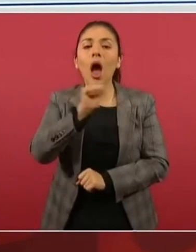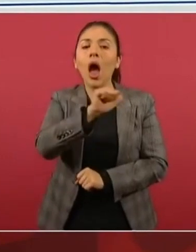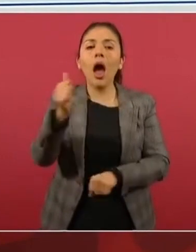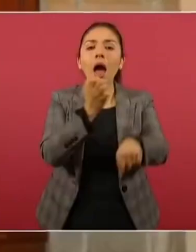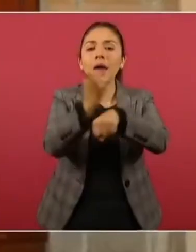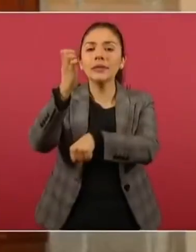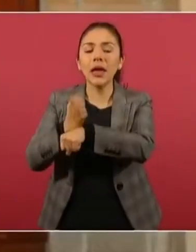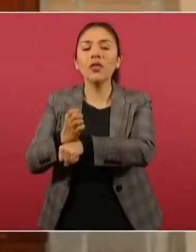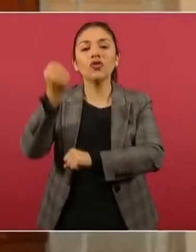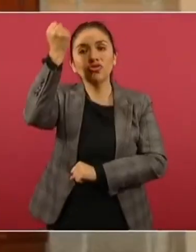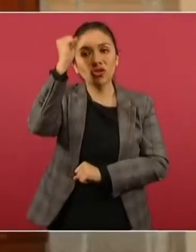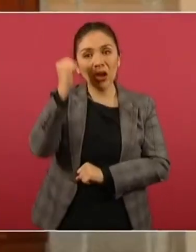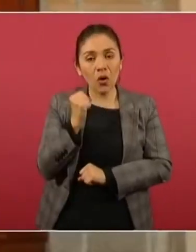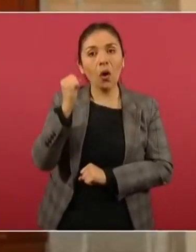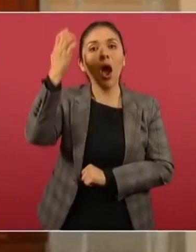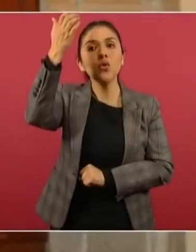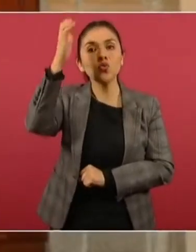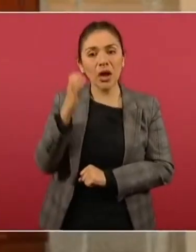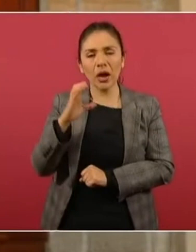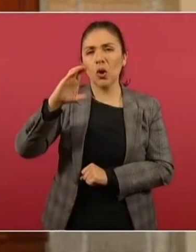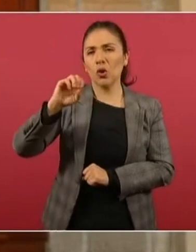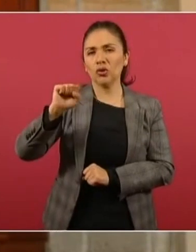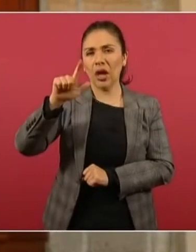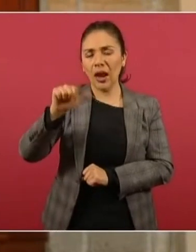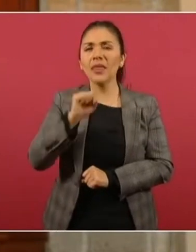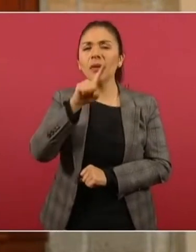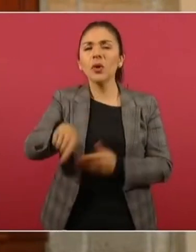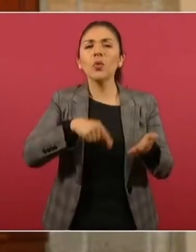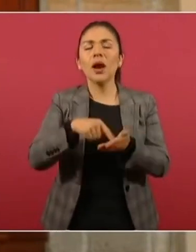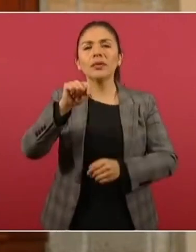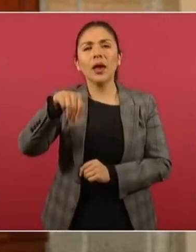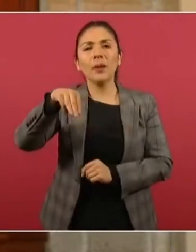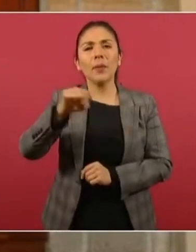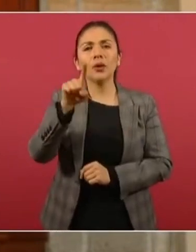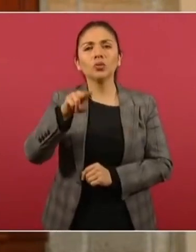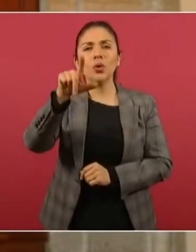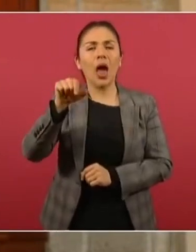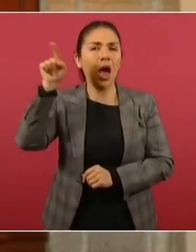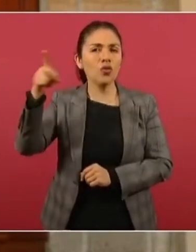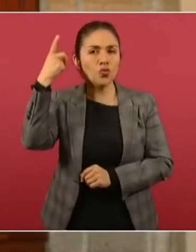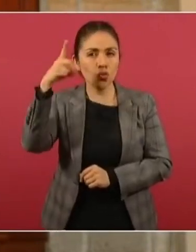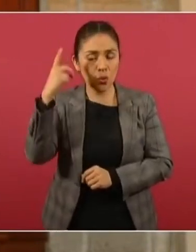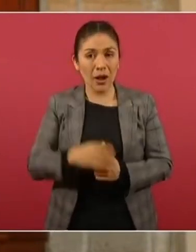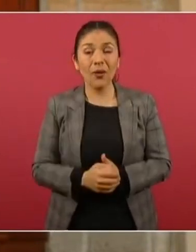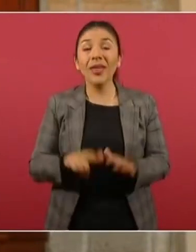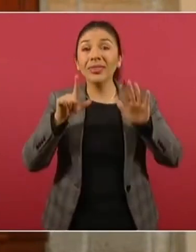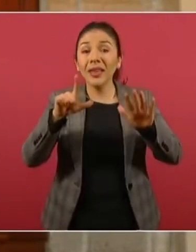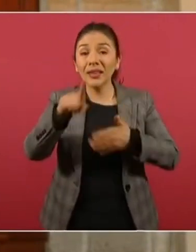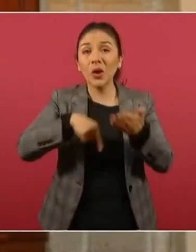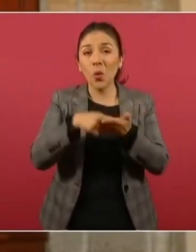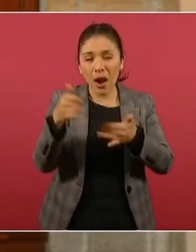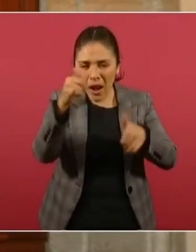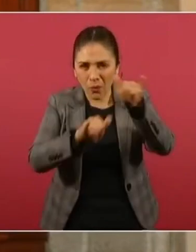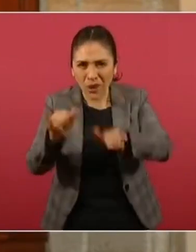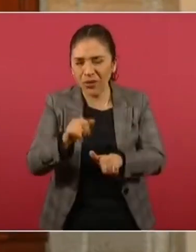estados de Sinaloa, en Culiacán y Cozalá, y en Tamazula, en el estado de Durango. Estos 17 laboratorios